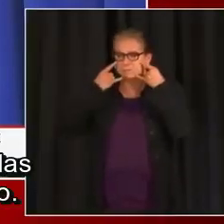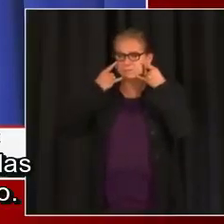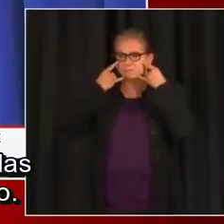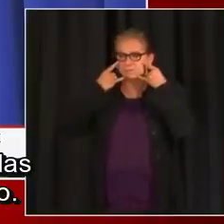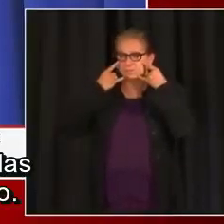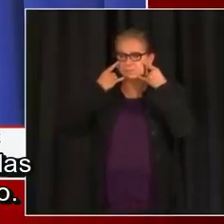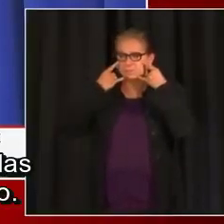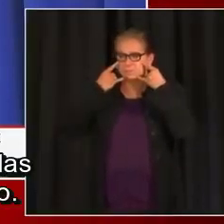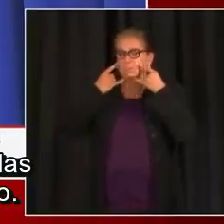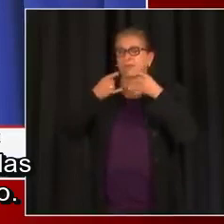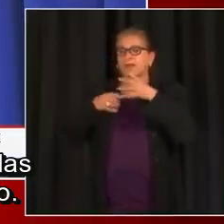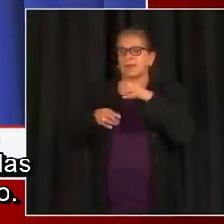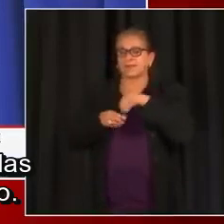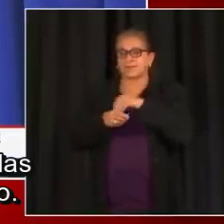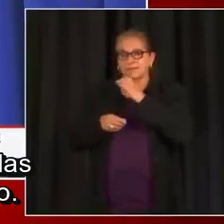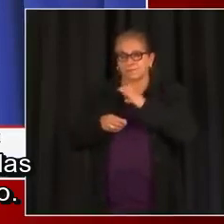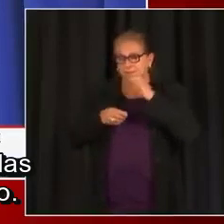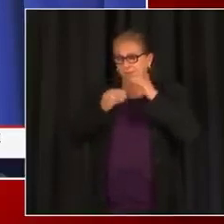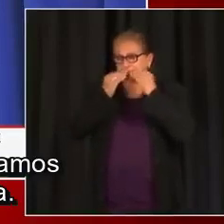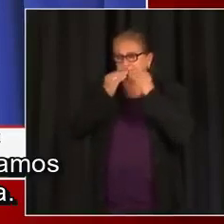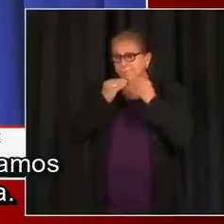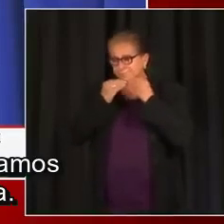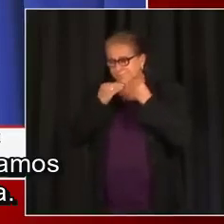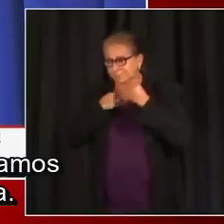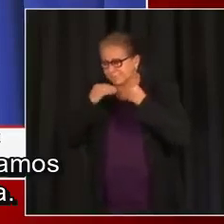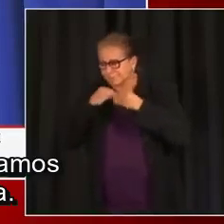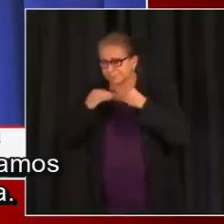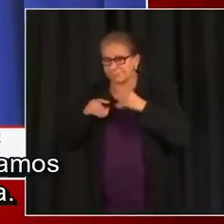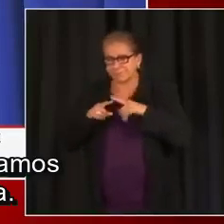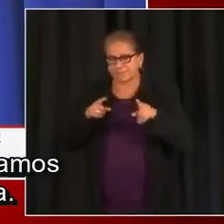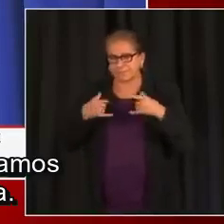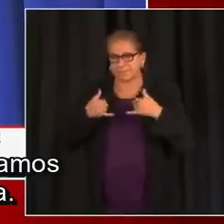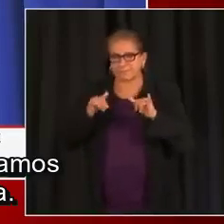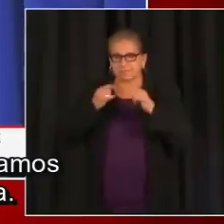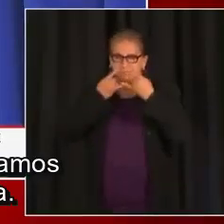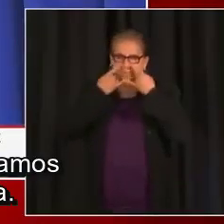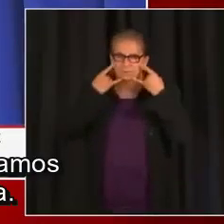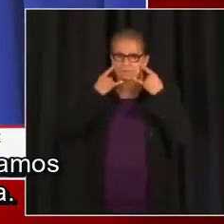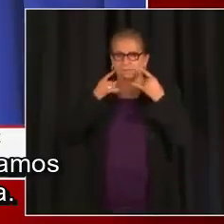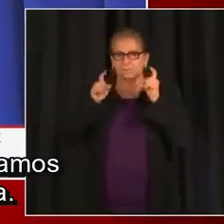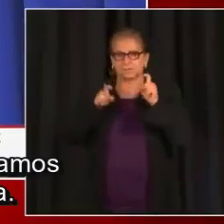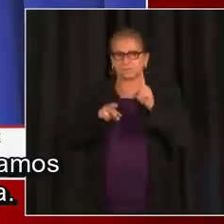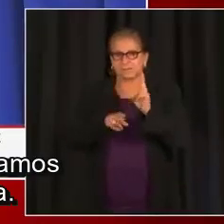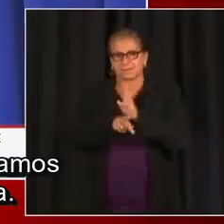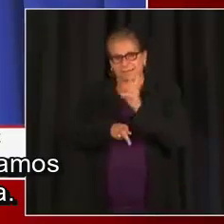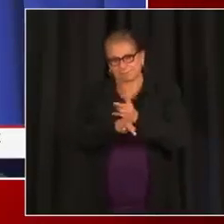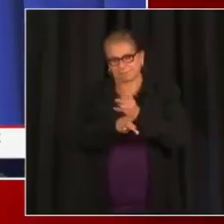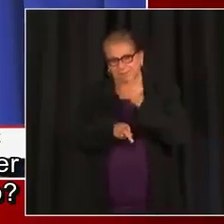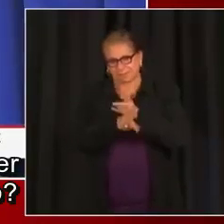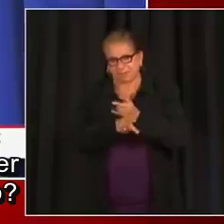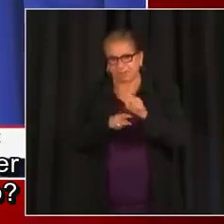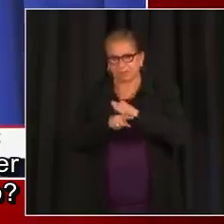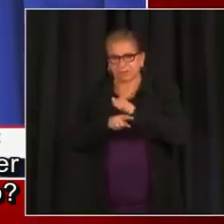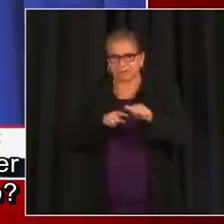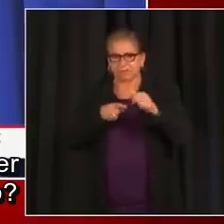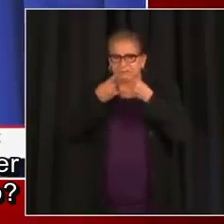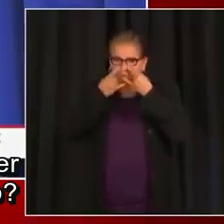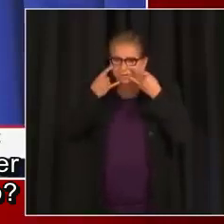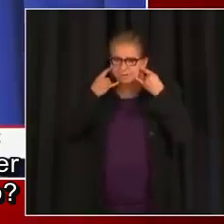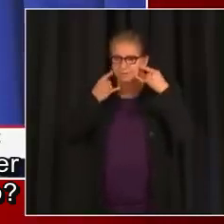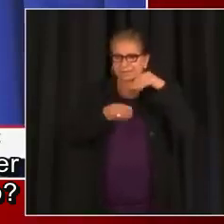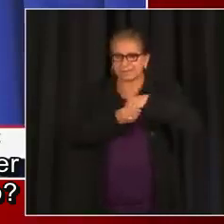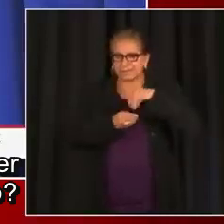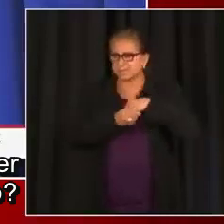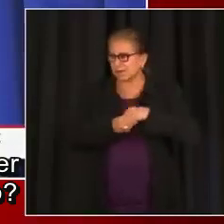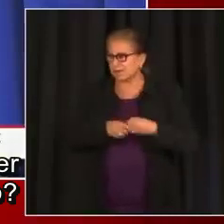tienen que utilizar mascarillas, están comiendo o bebiendo. Eso es lo que dice la guía que vamos a proporcionar hoy o mañana. Doctora Nesbitt, ¿puede hacer